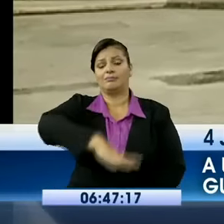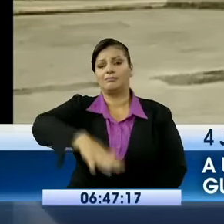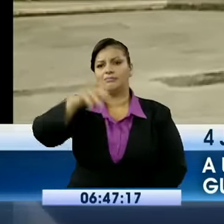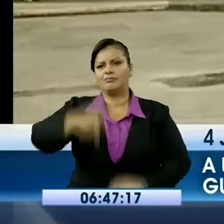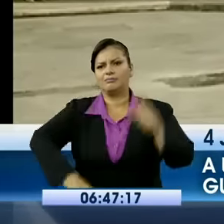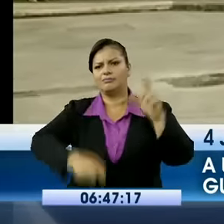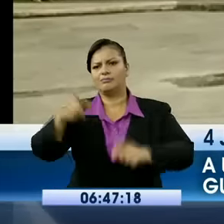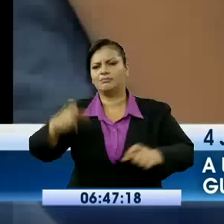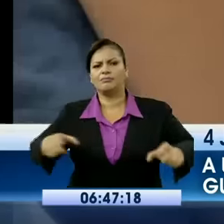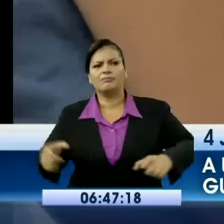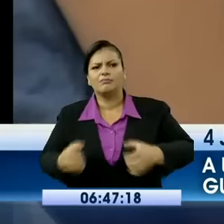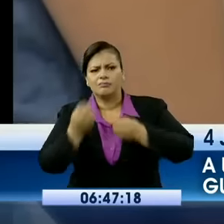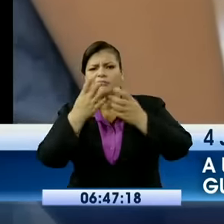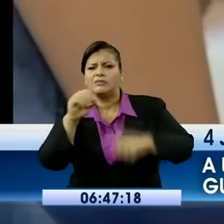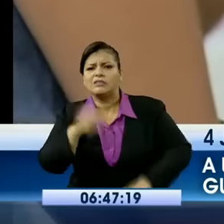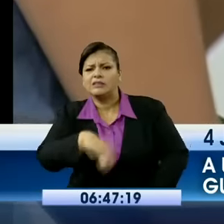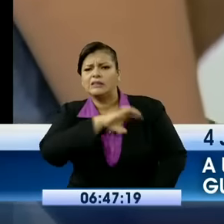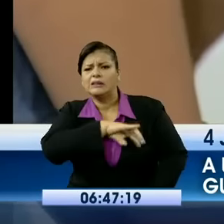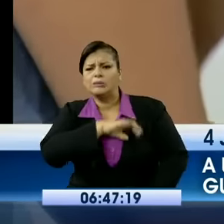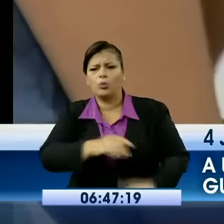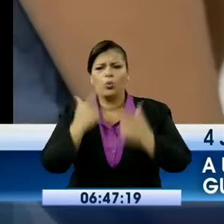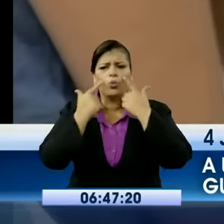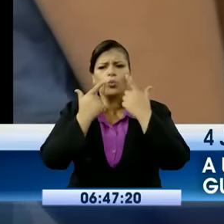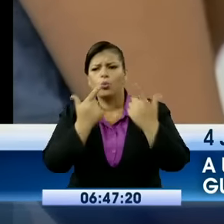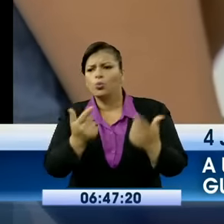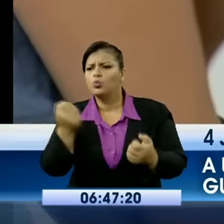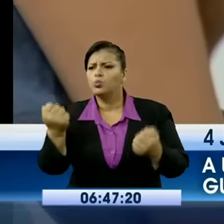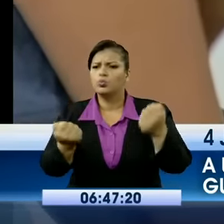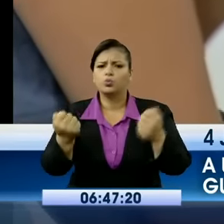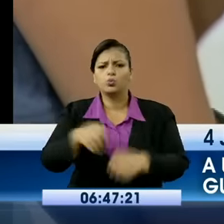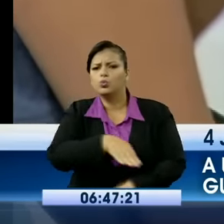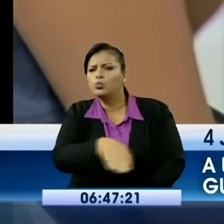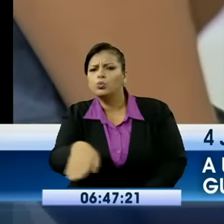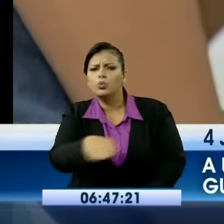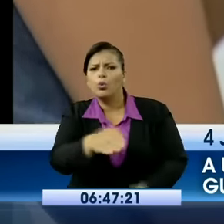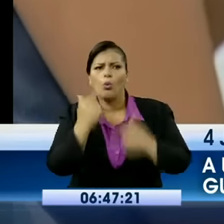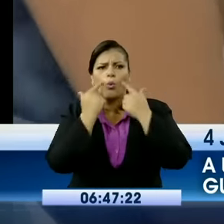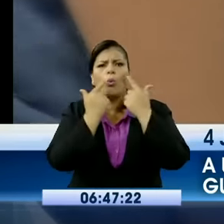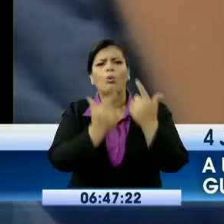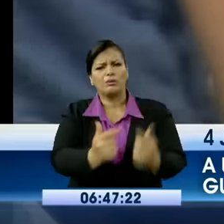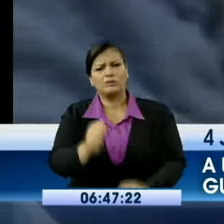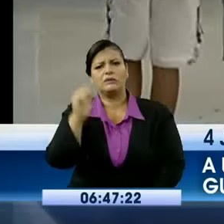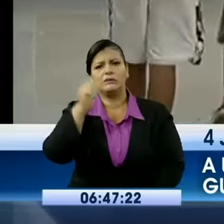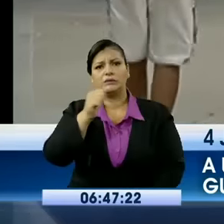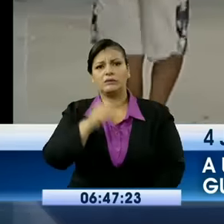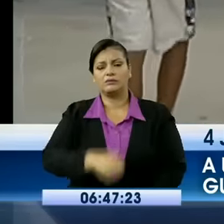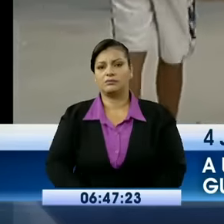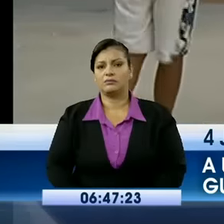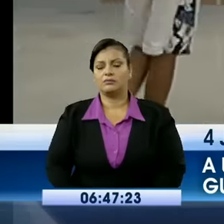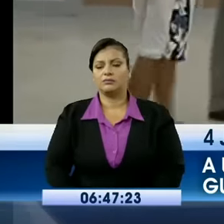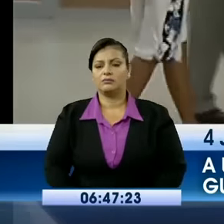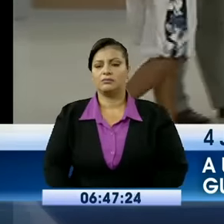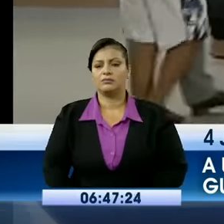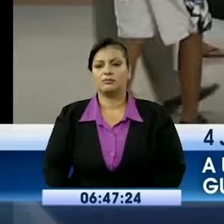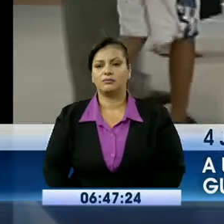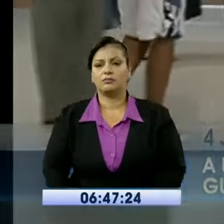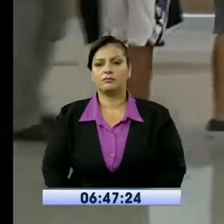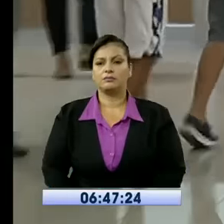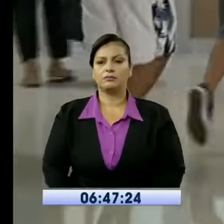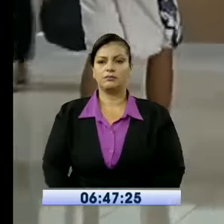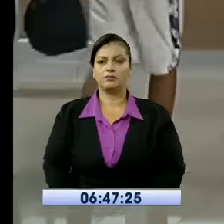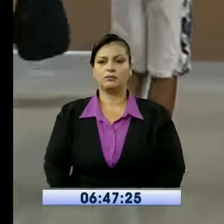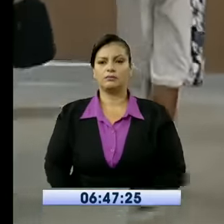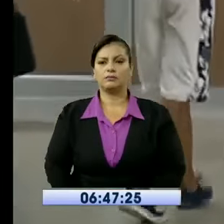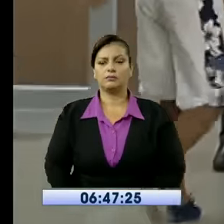sector. Pero resulta que los malandrines son más y muy violentos, informó Enrique